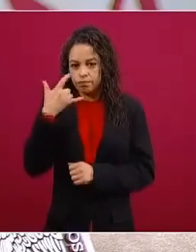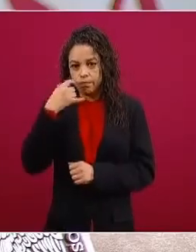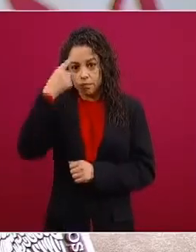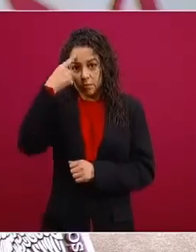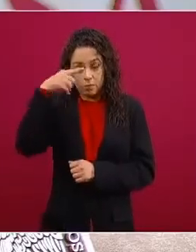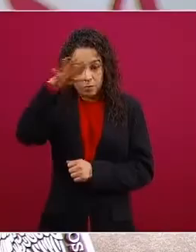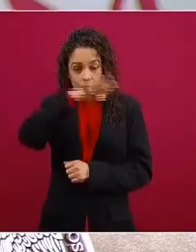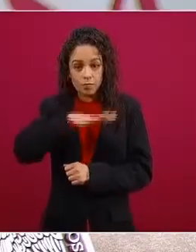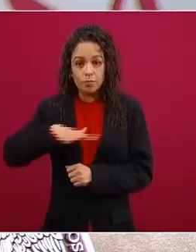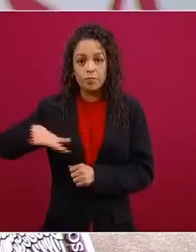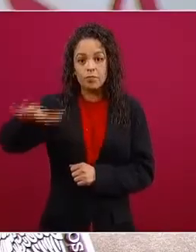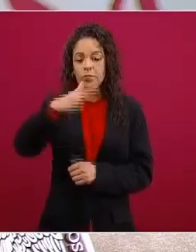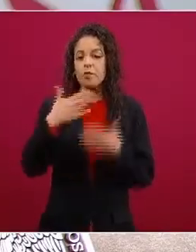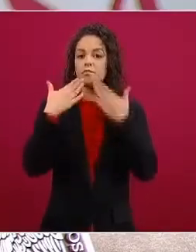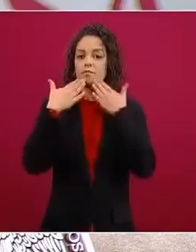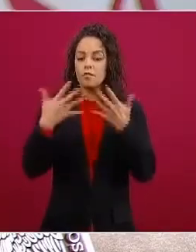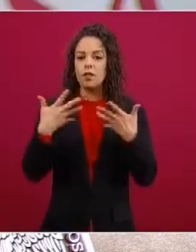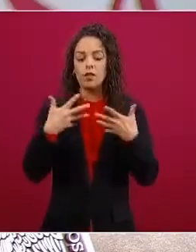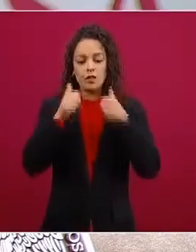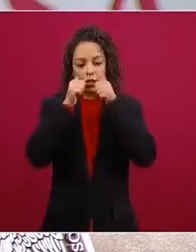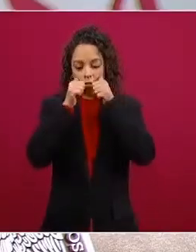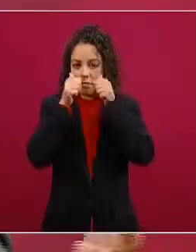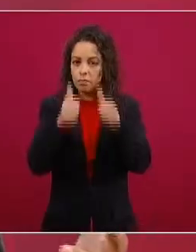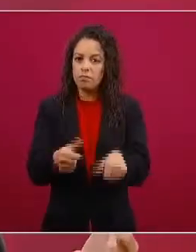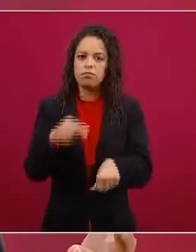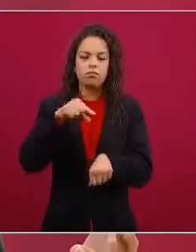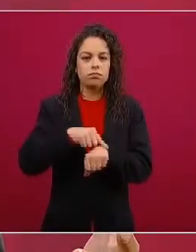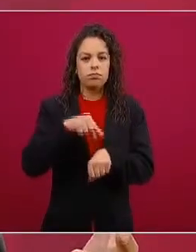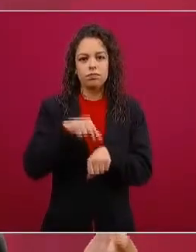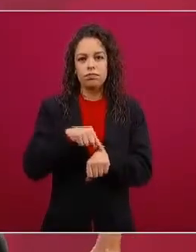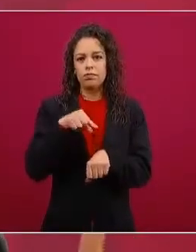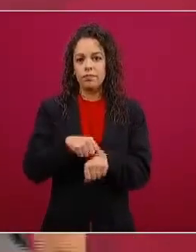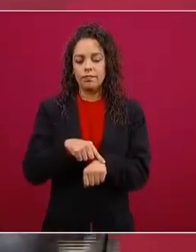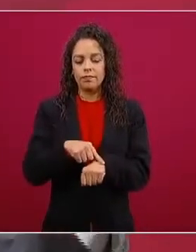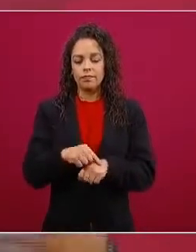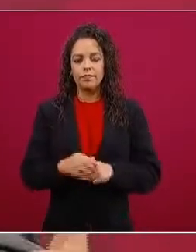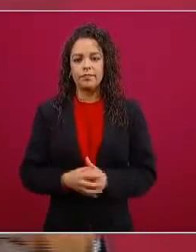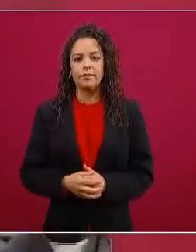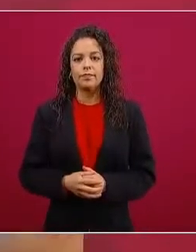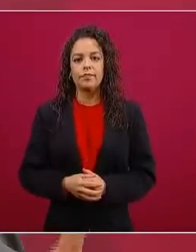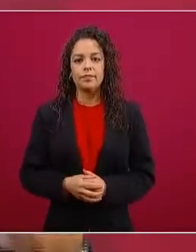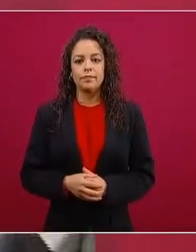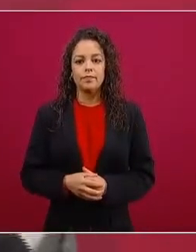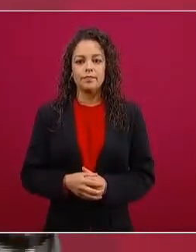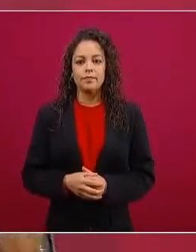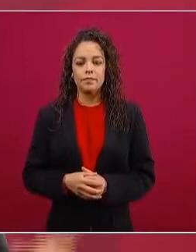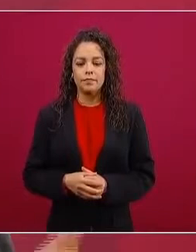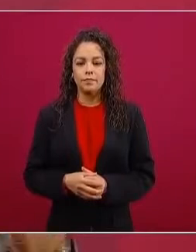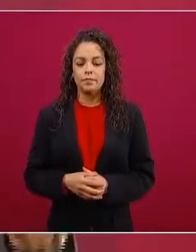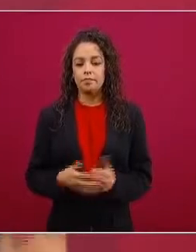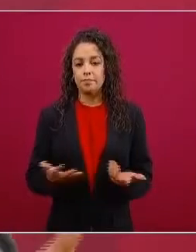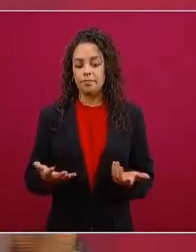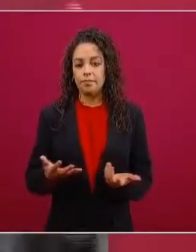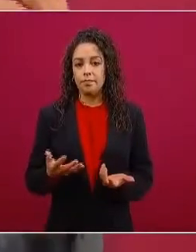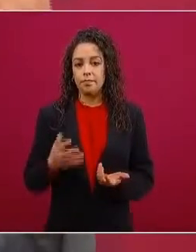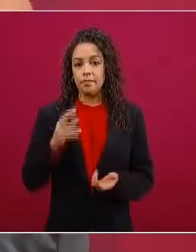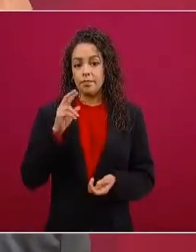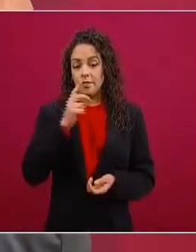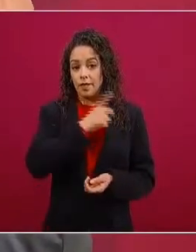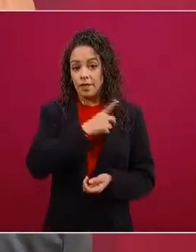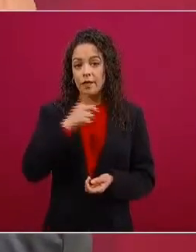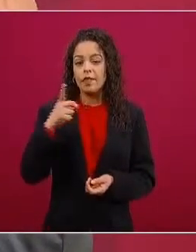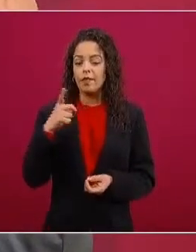médica y que este entiendan que hay un ambiente